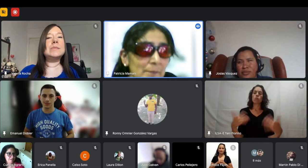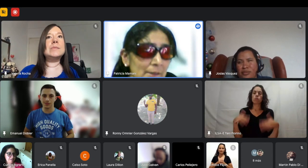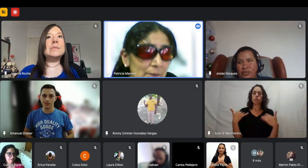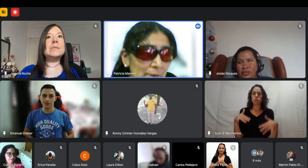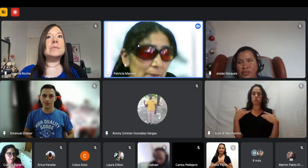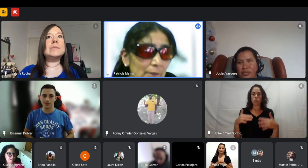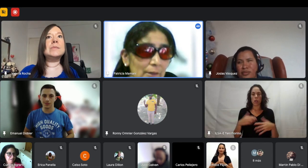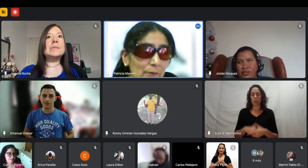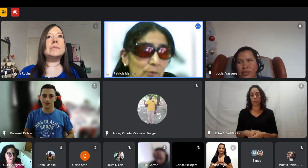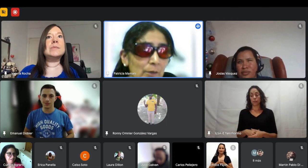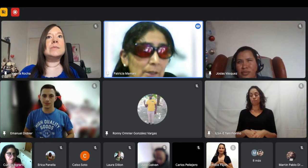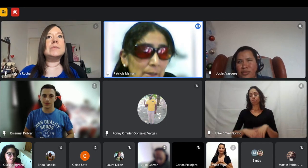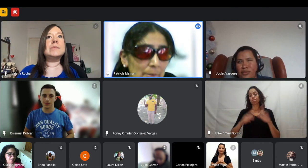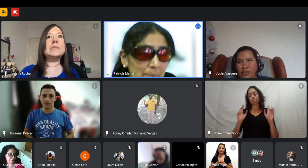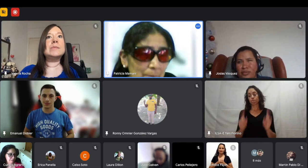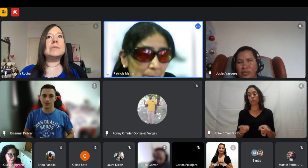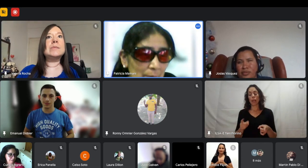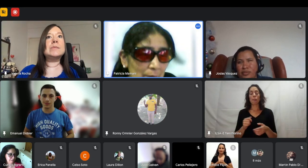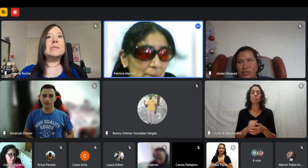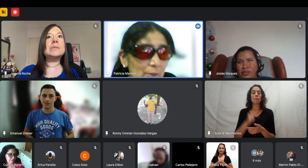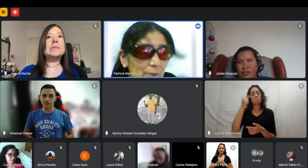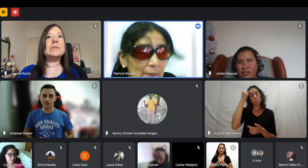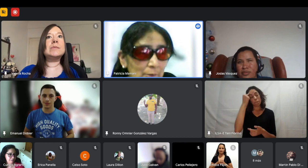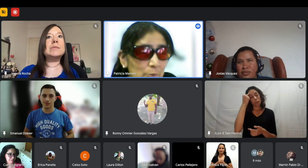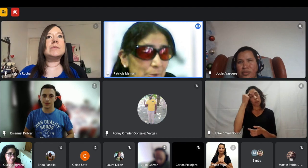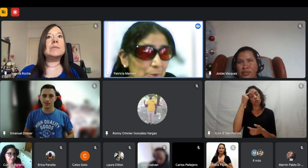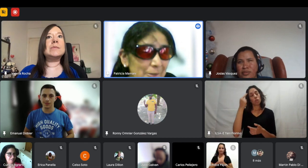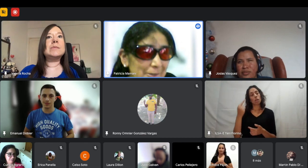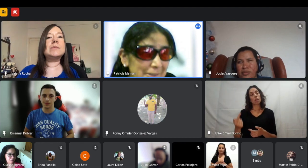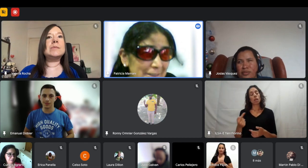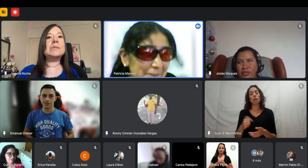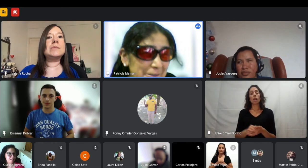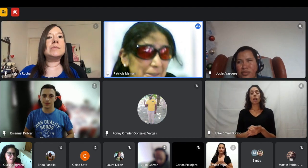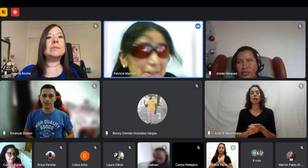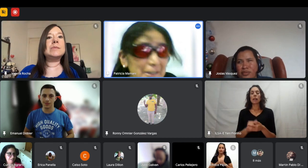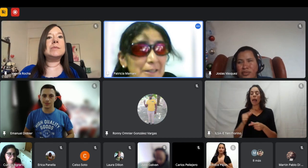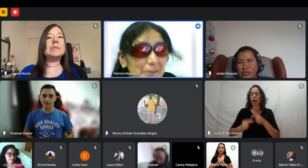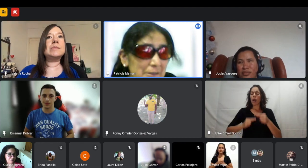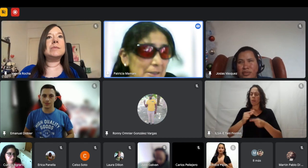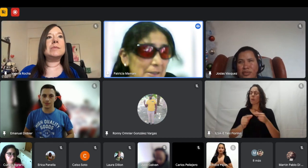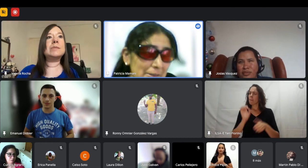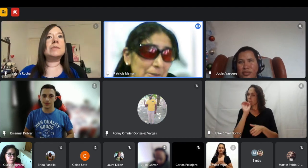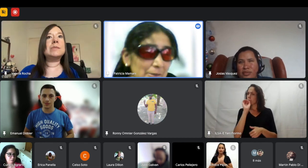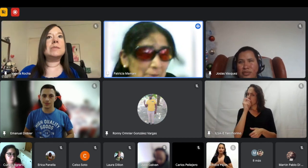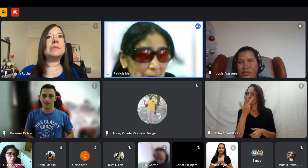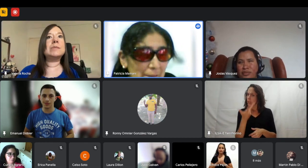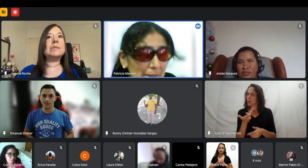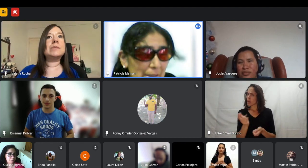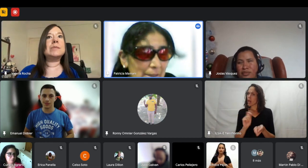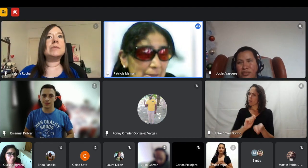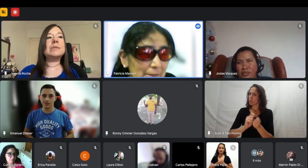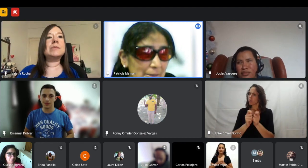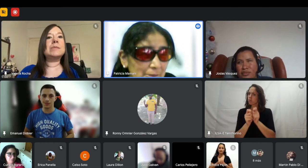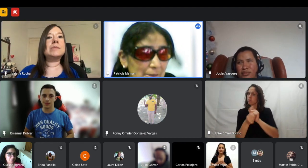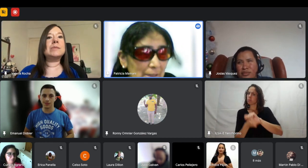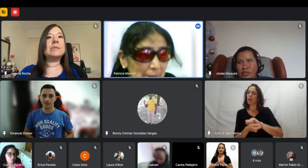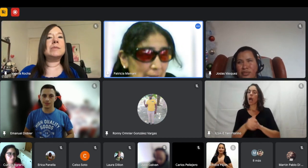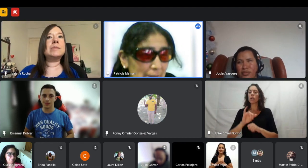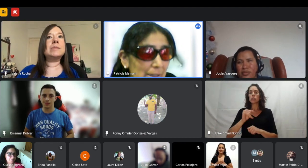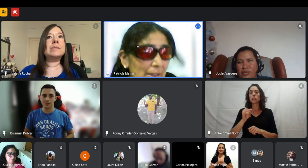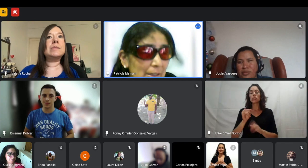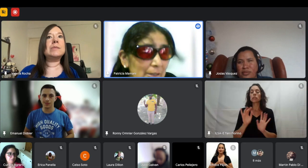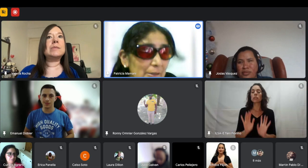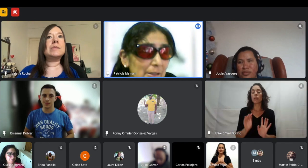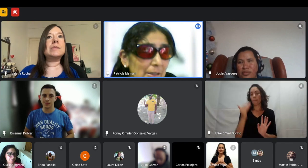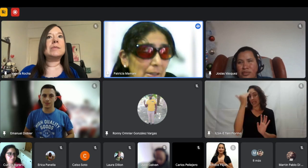igualmente creo que fue mejorando un poco con los años considerando 15 años atrás